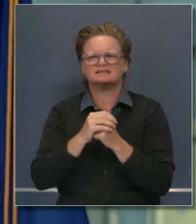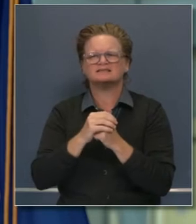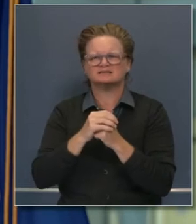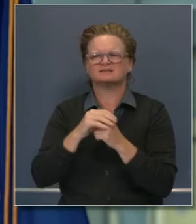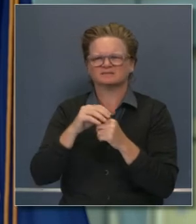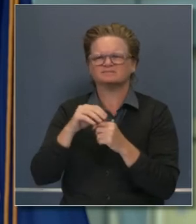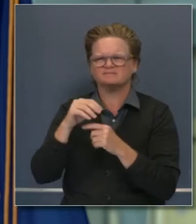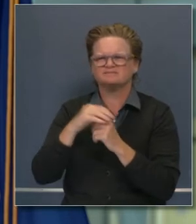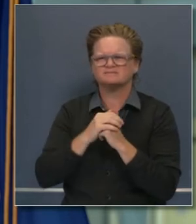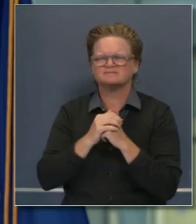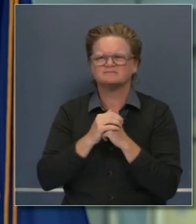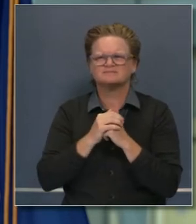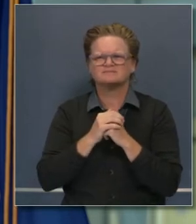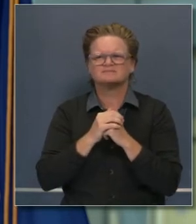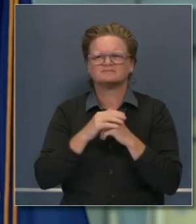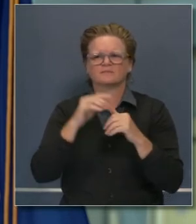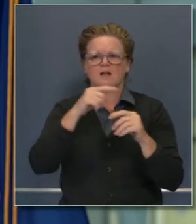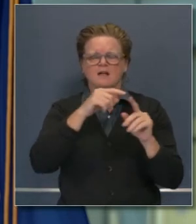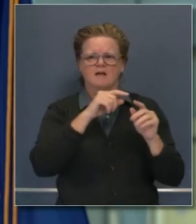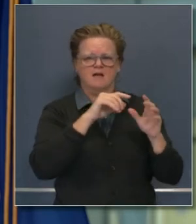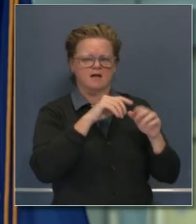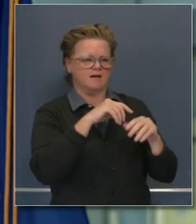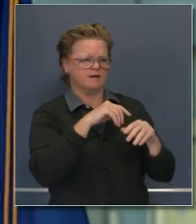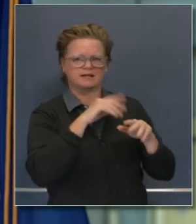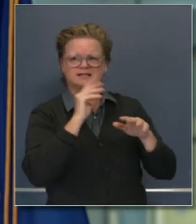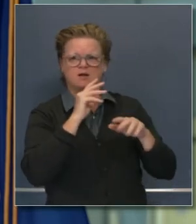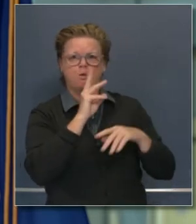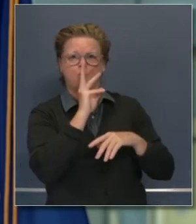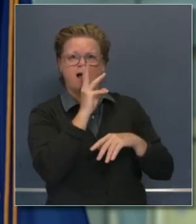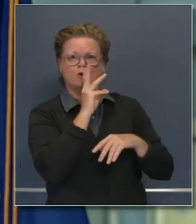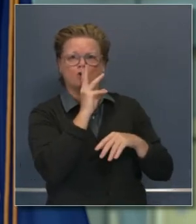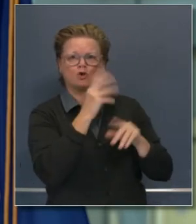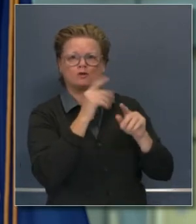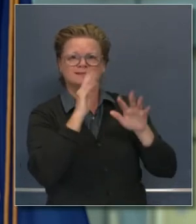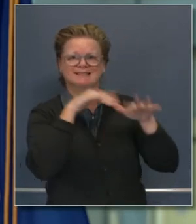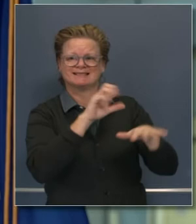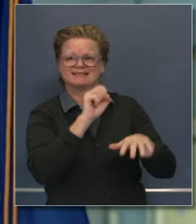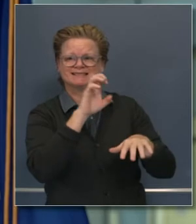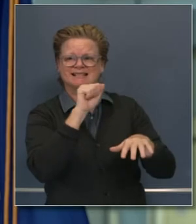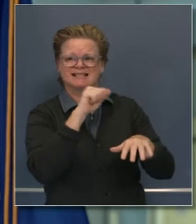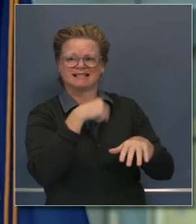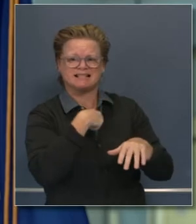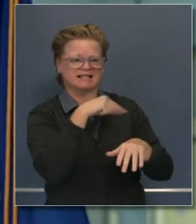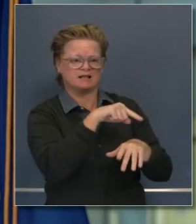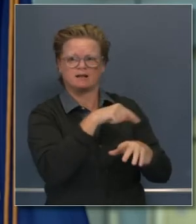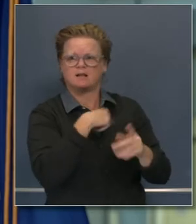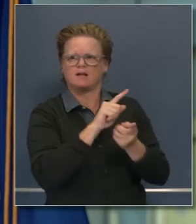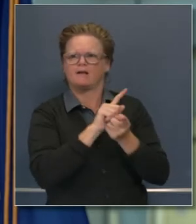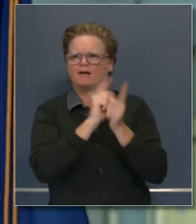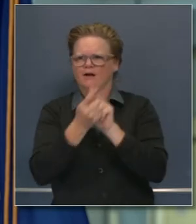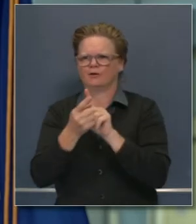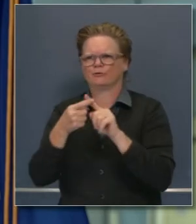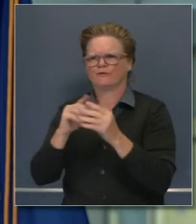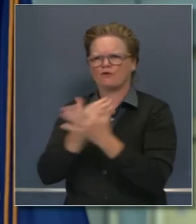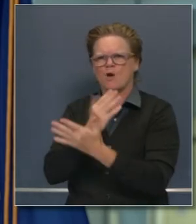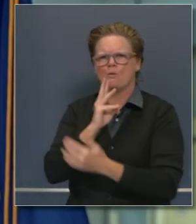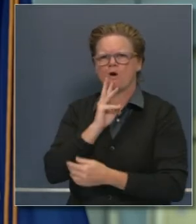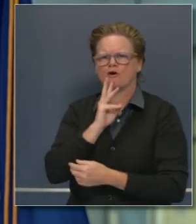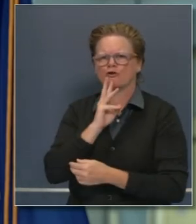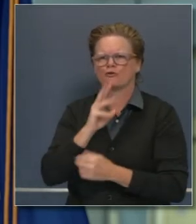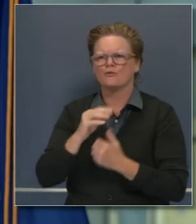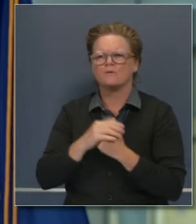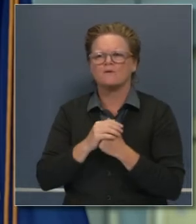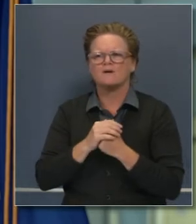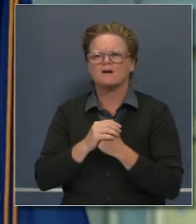comunidades. Hay preocupación entre los activistas que usted ha nombrado a ciertas personas en cuanto